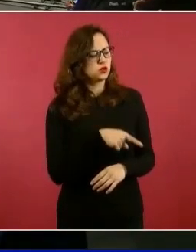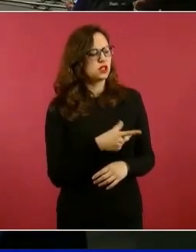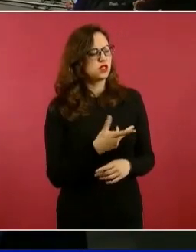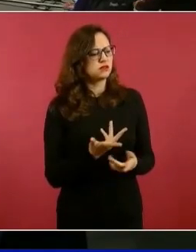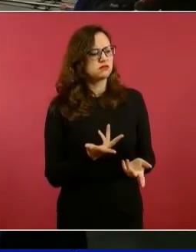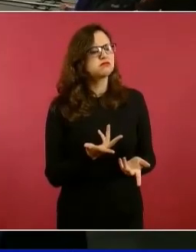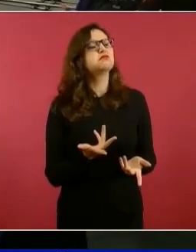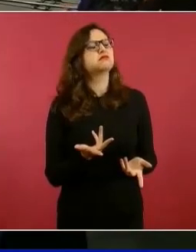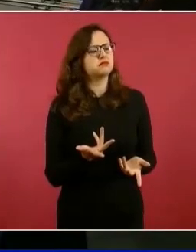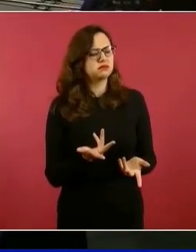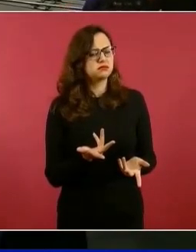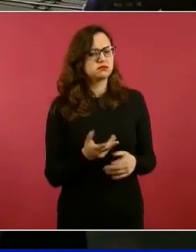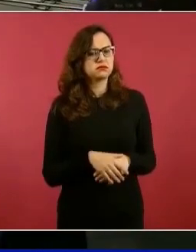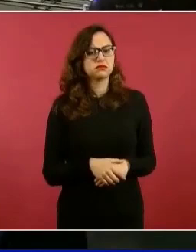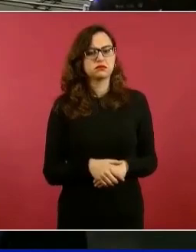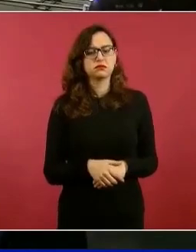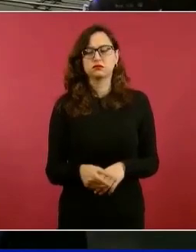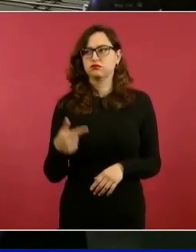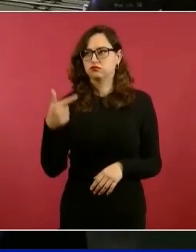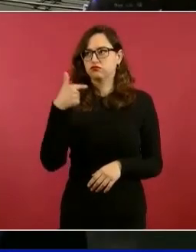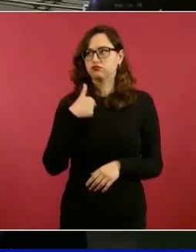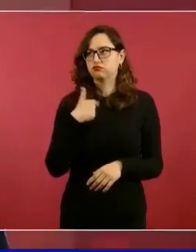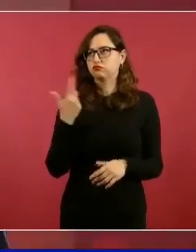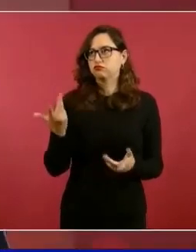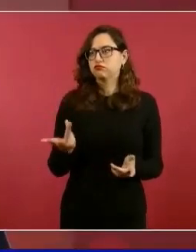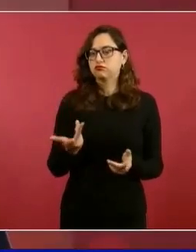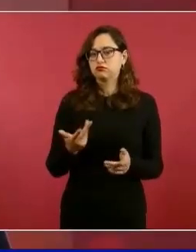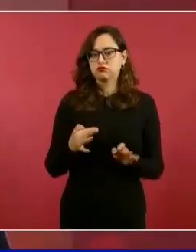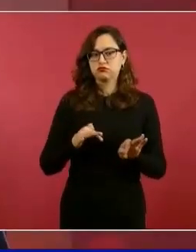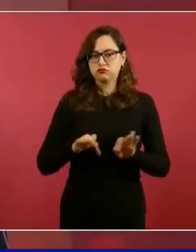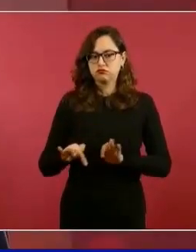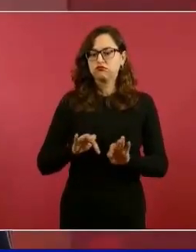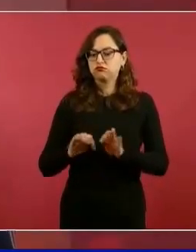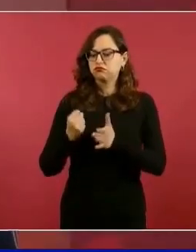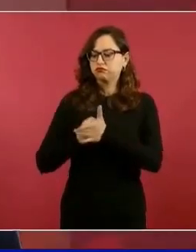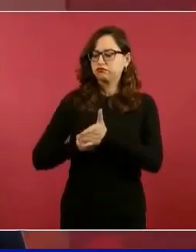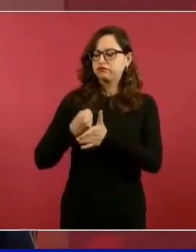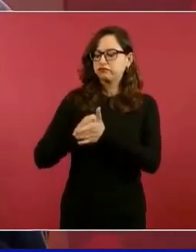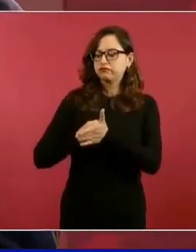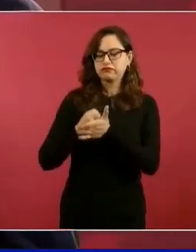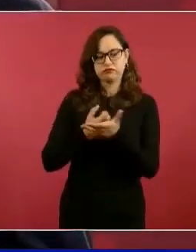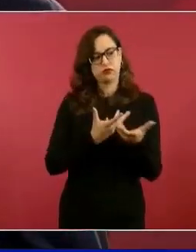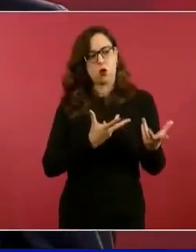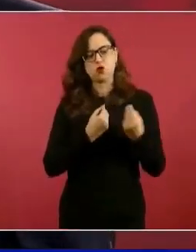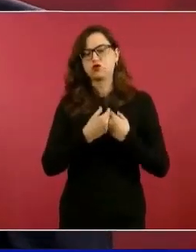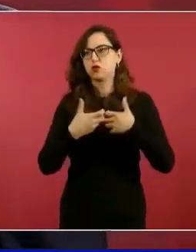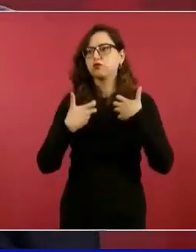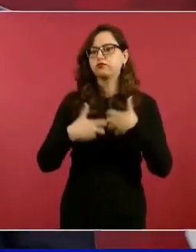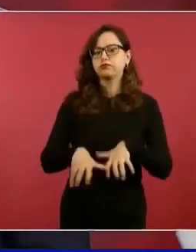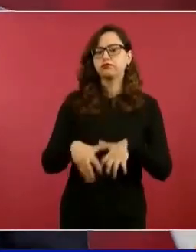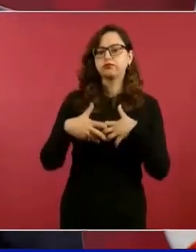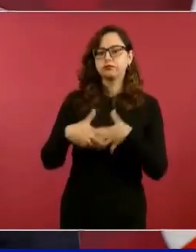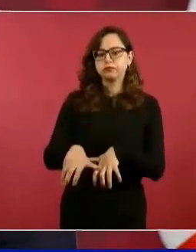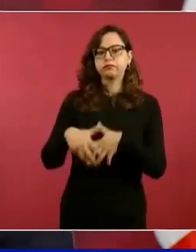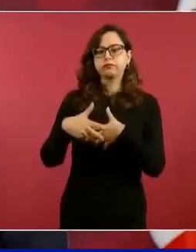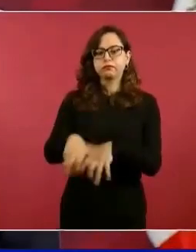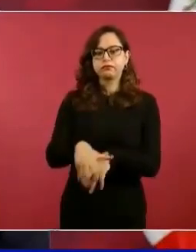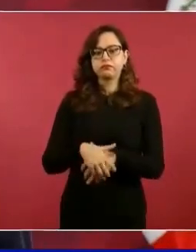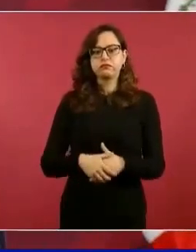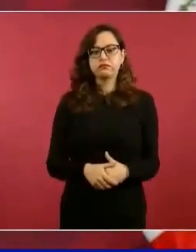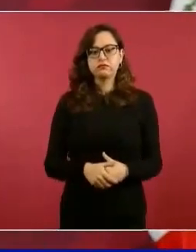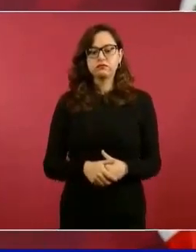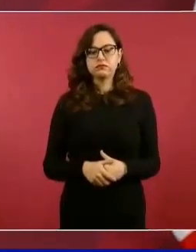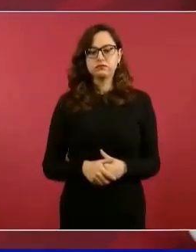hace? Le digo, vengo con la manifestación, la marcha.